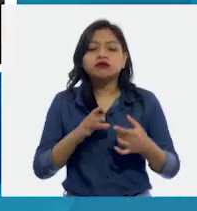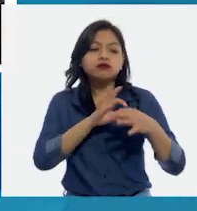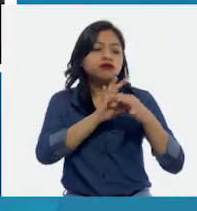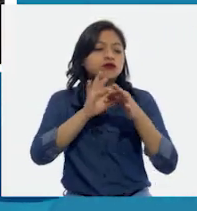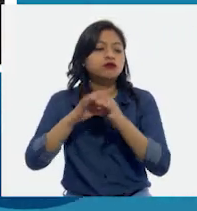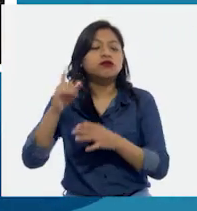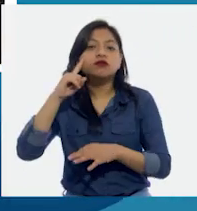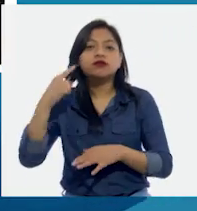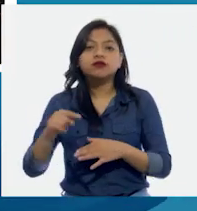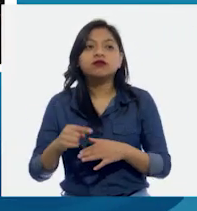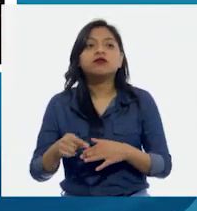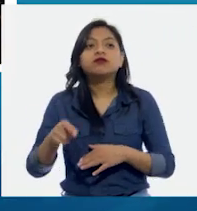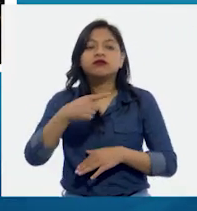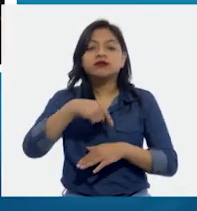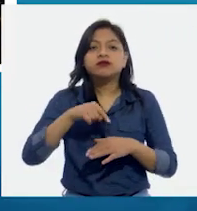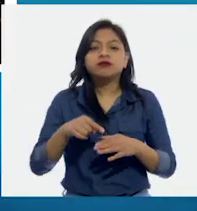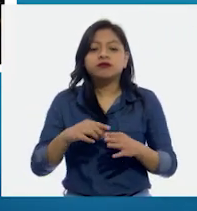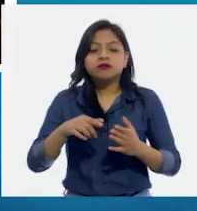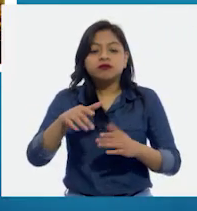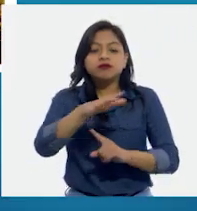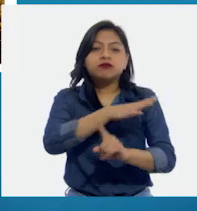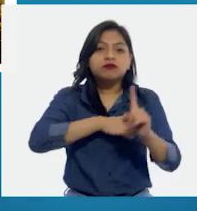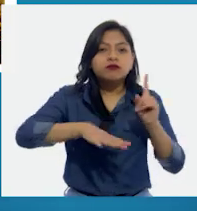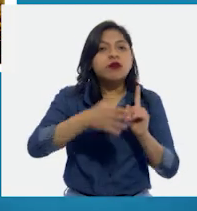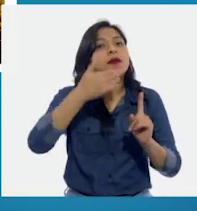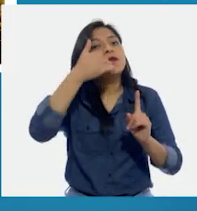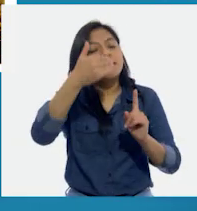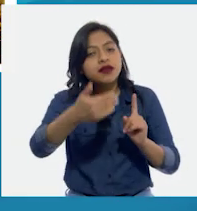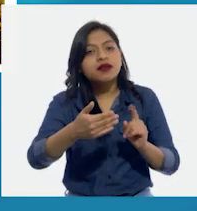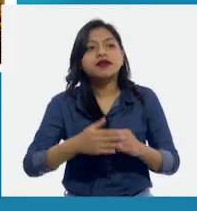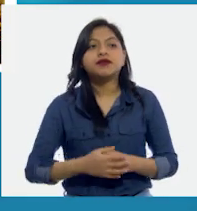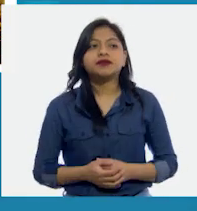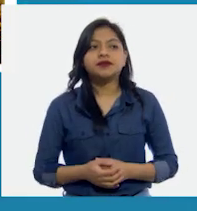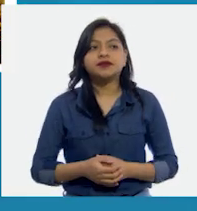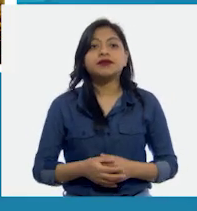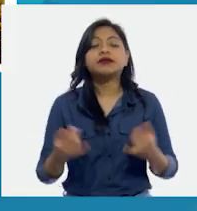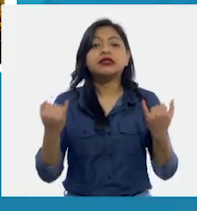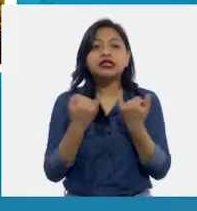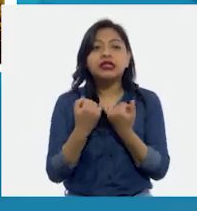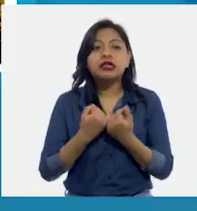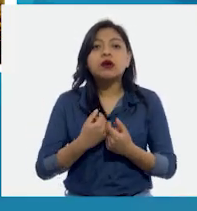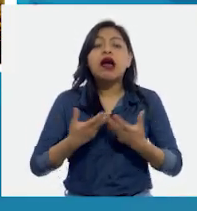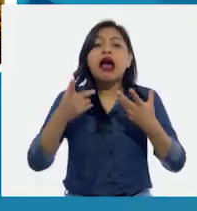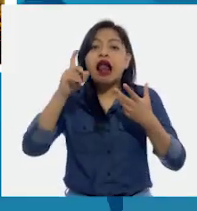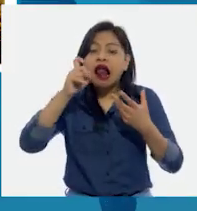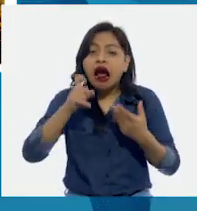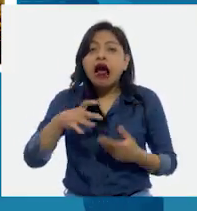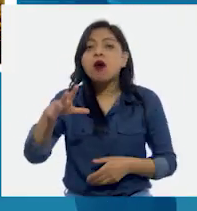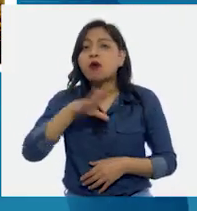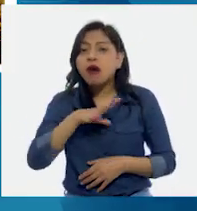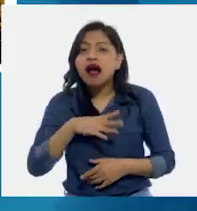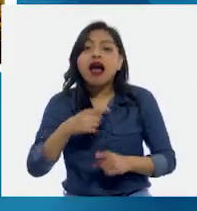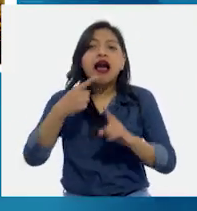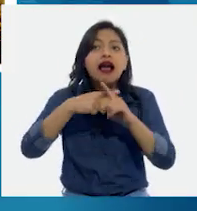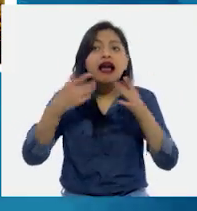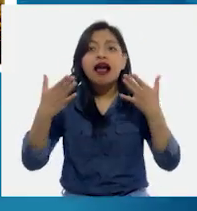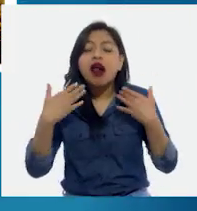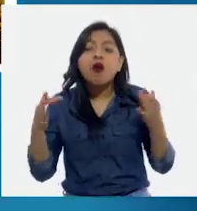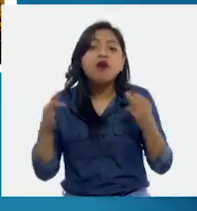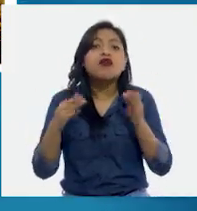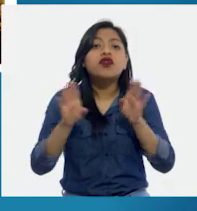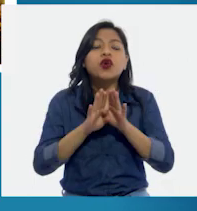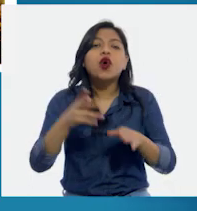equilibrio al ecosistema. En conjunto con el suelo, el clima y la humedad, que son los factores físicos.